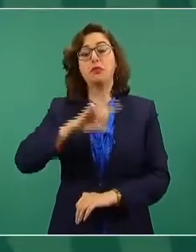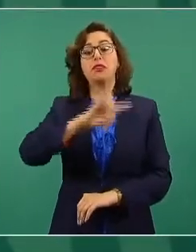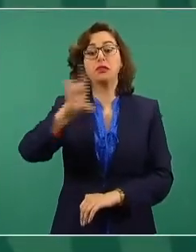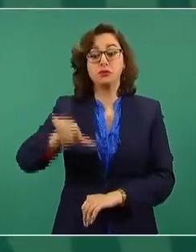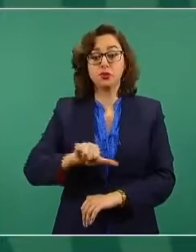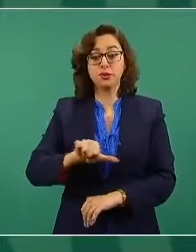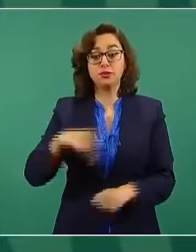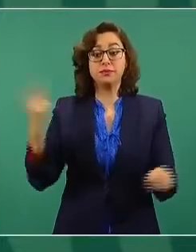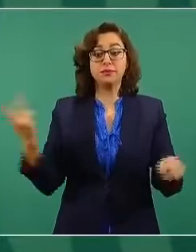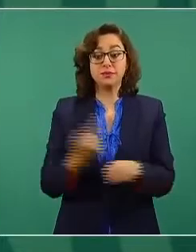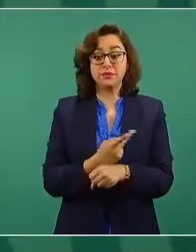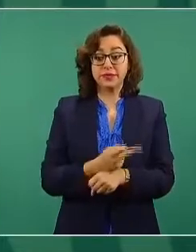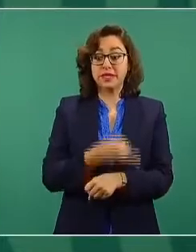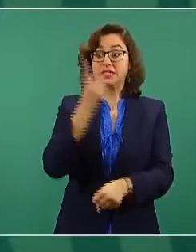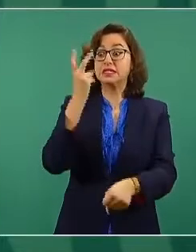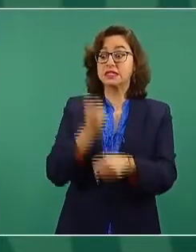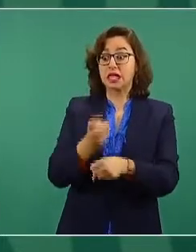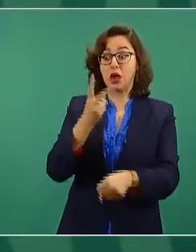sólo a nuestro país.